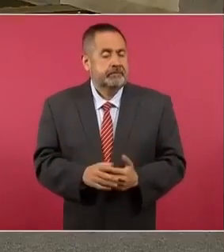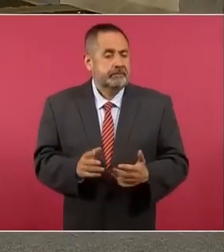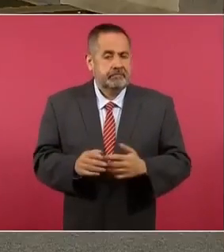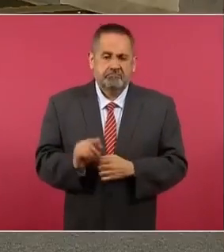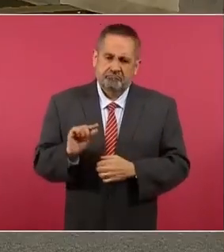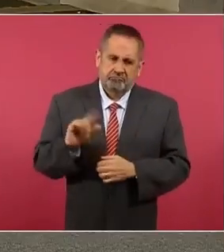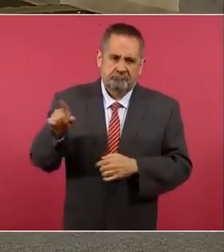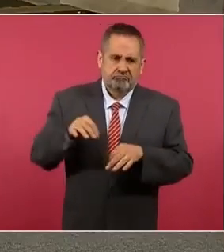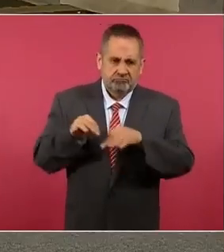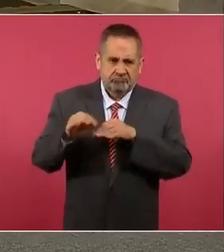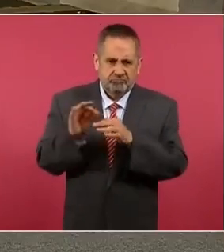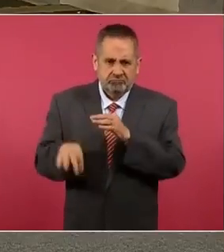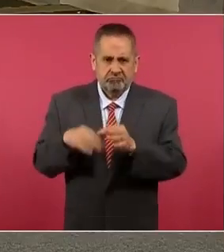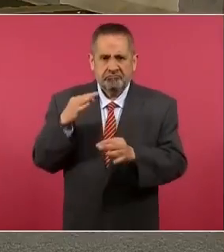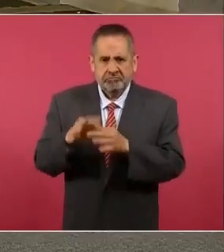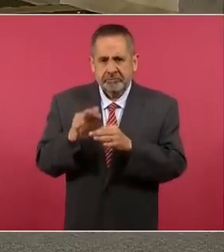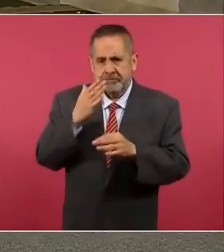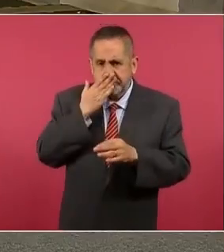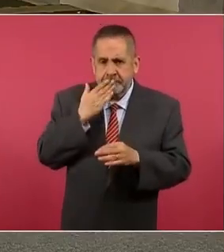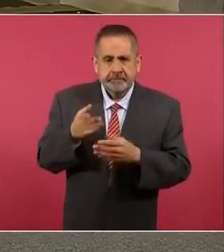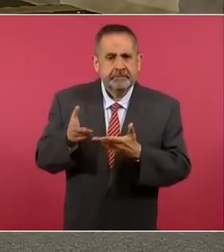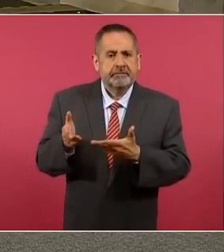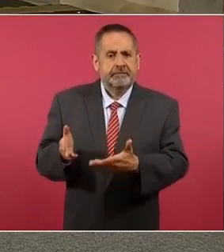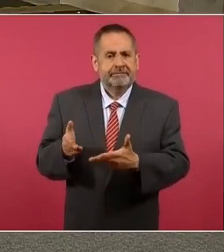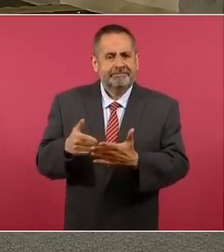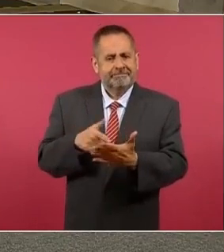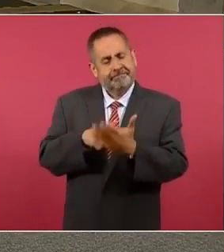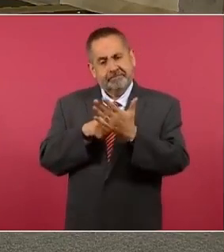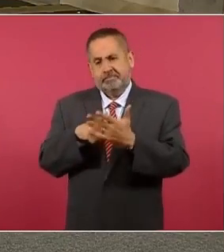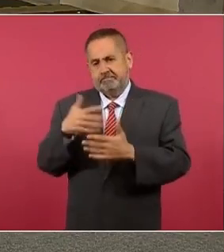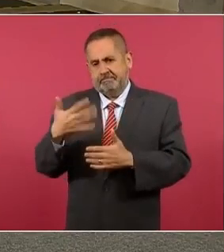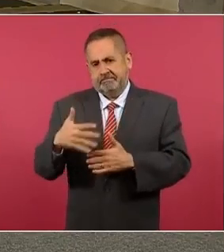un desempeño ejemplar,